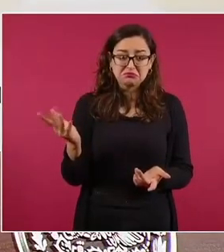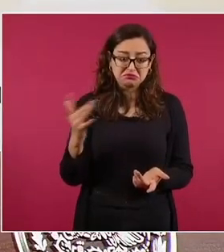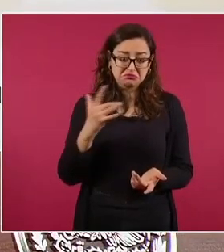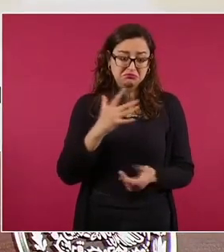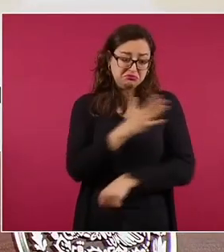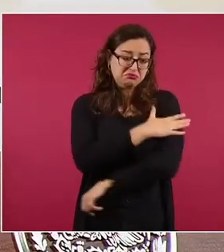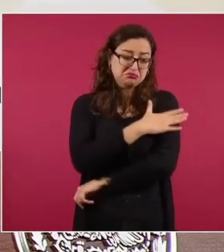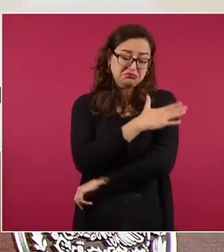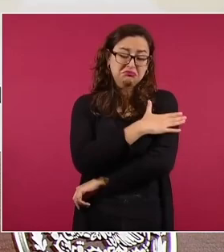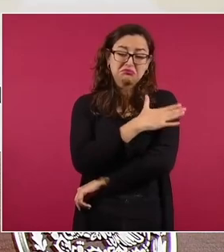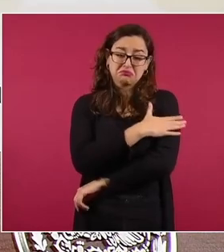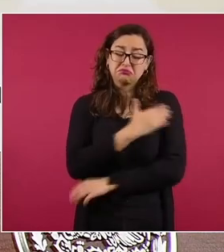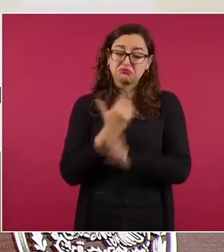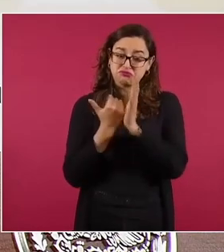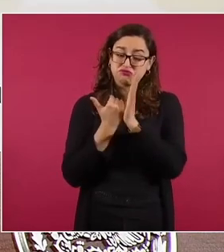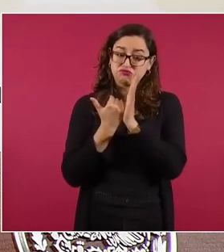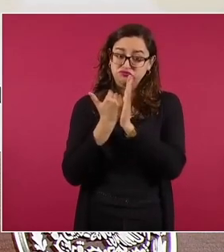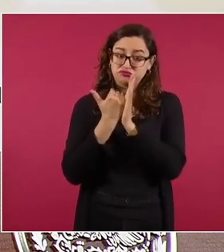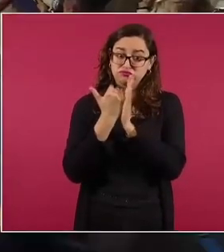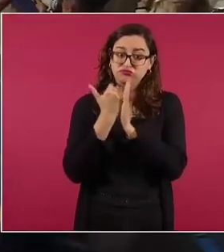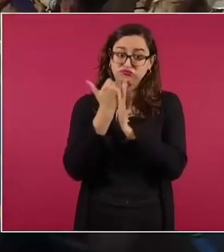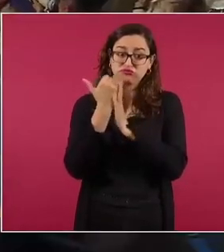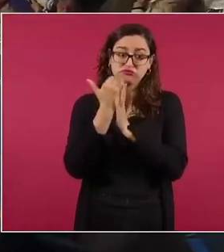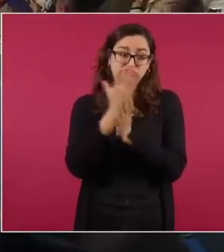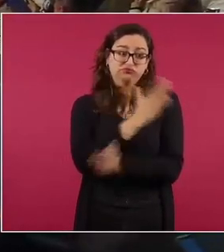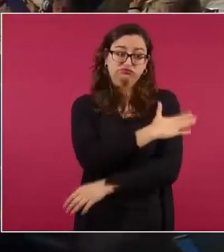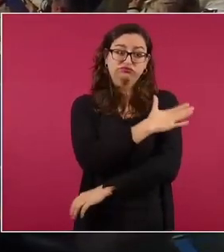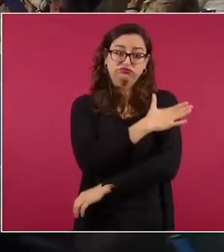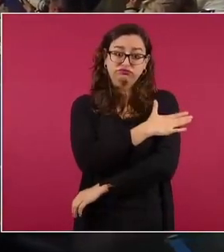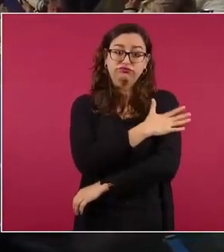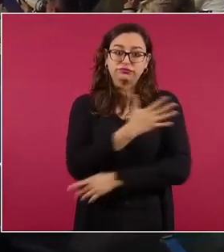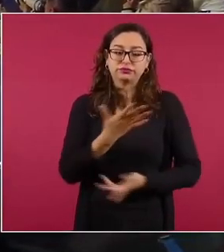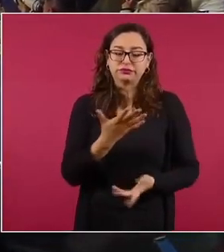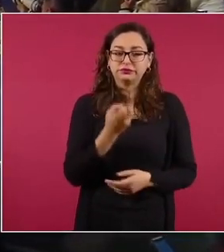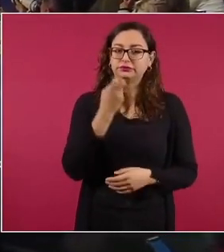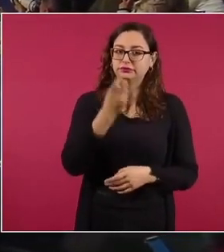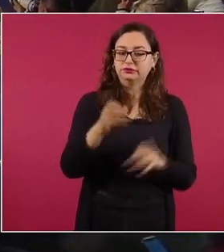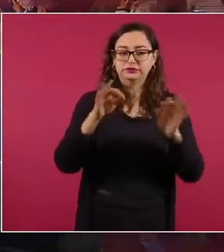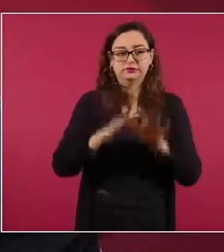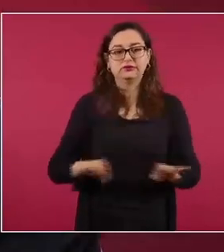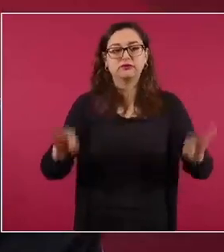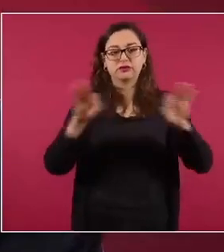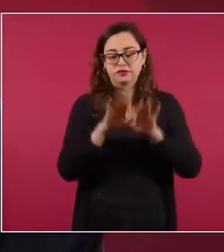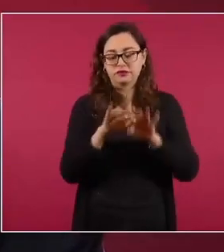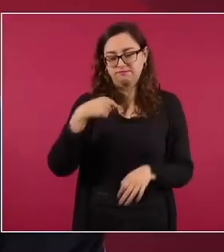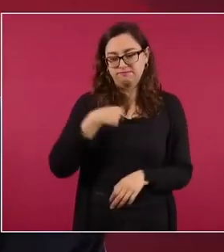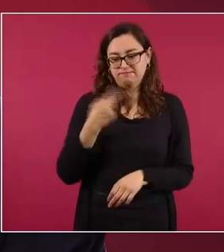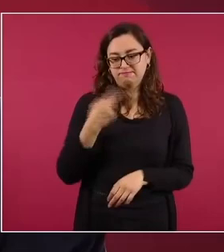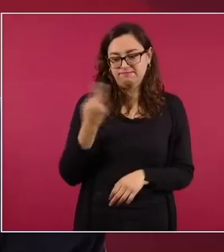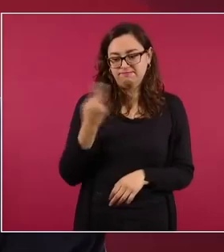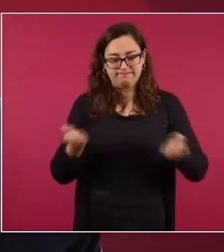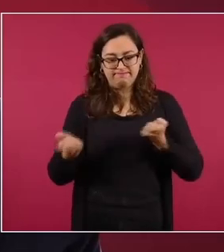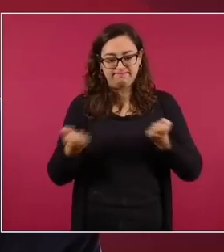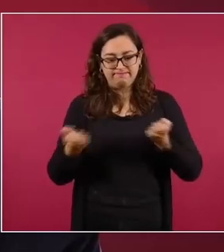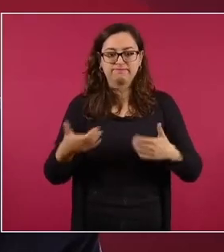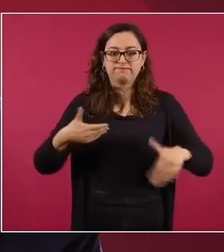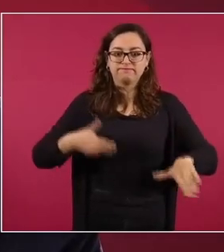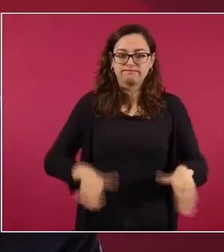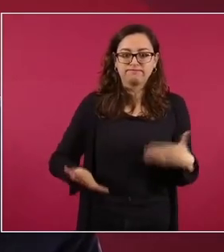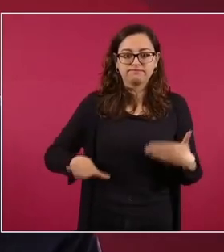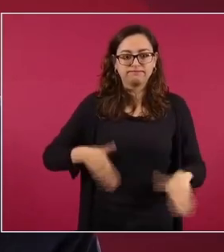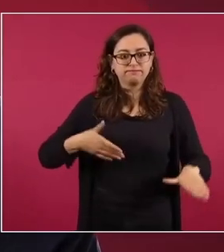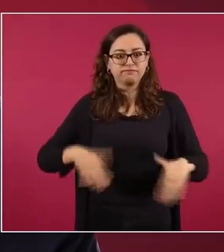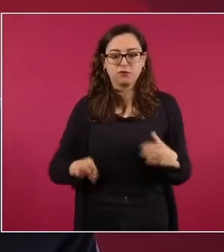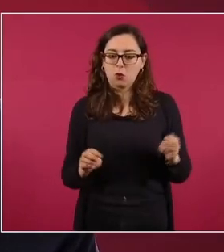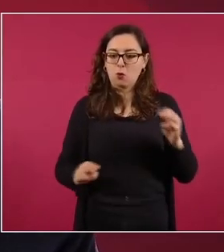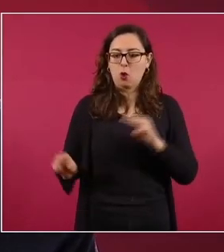hipertensión. Por eso a veces camino y voy a escalar cerros